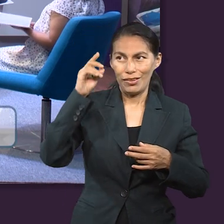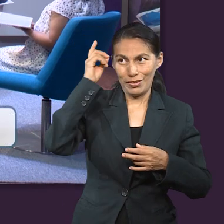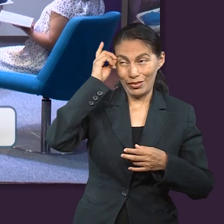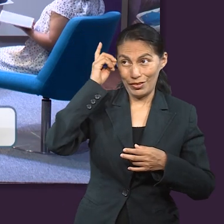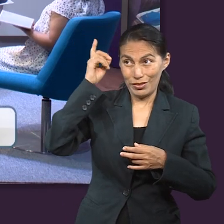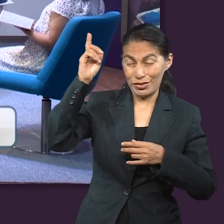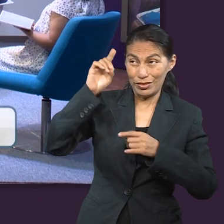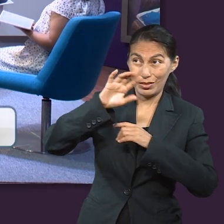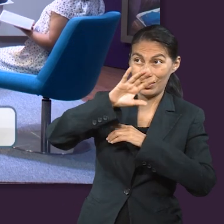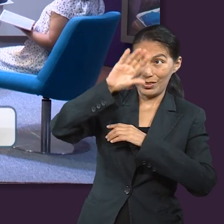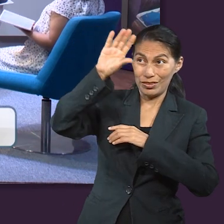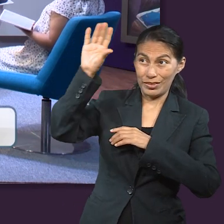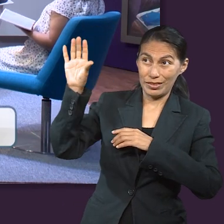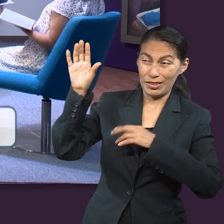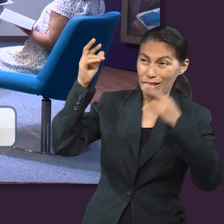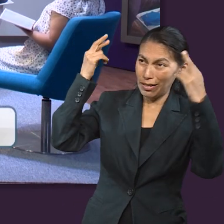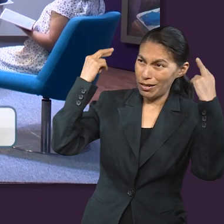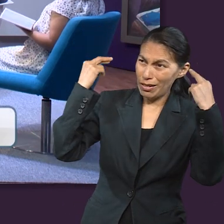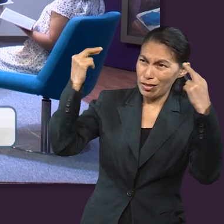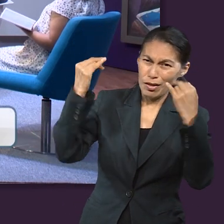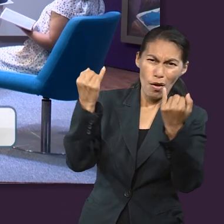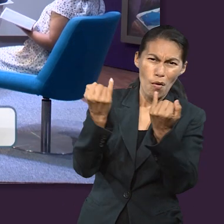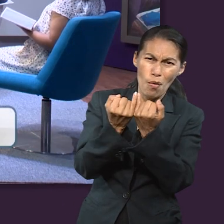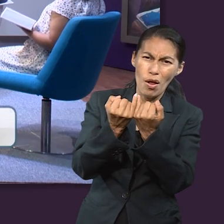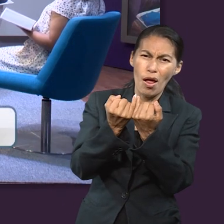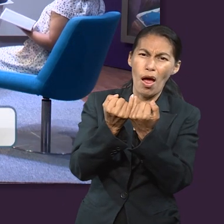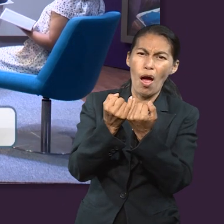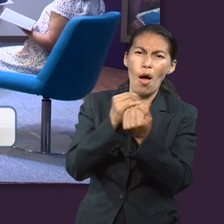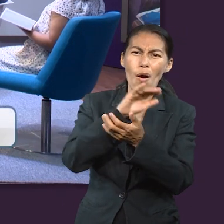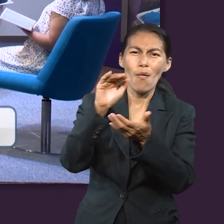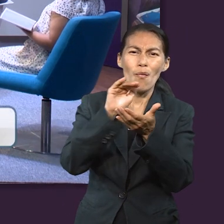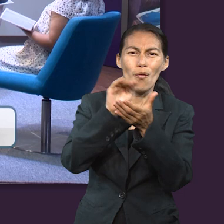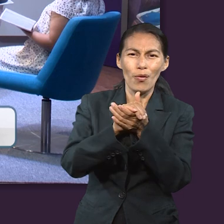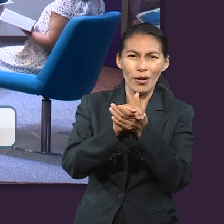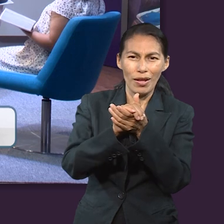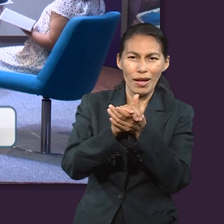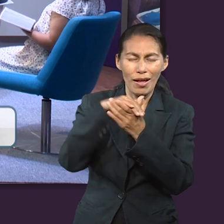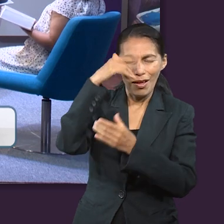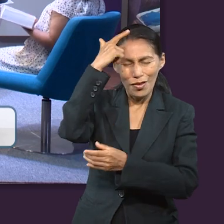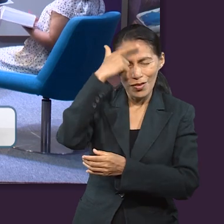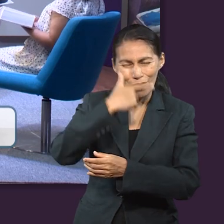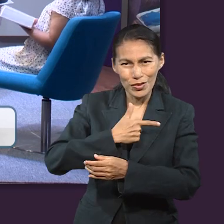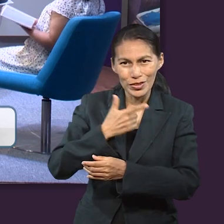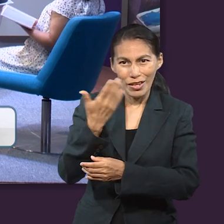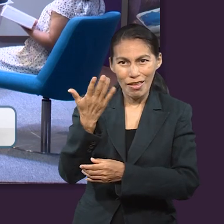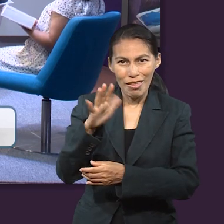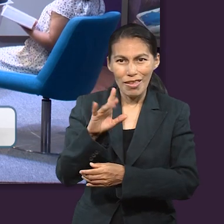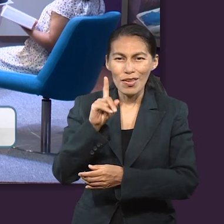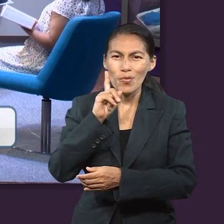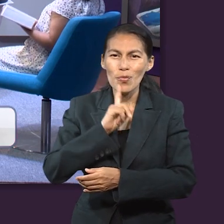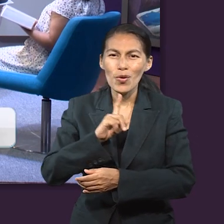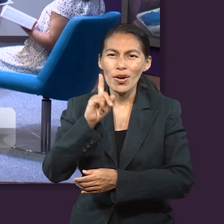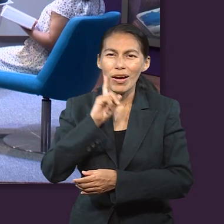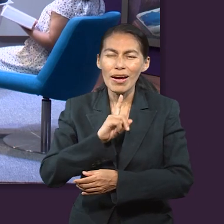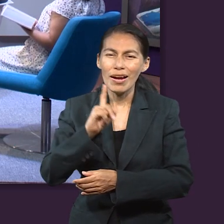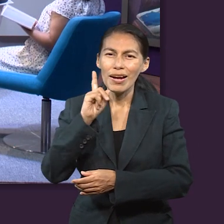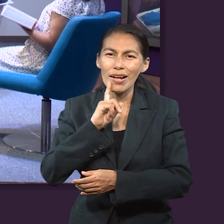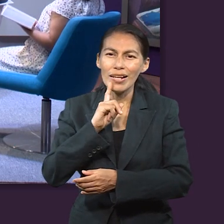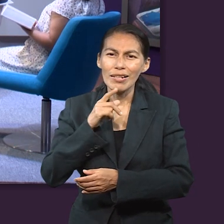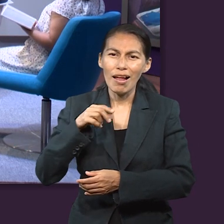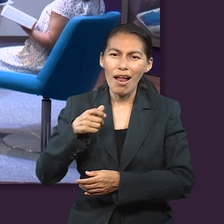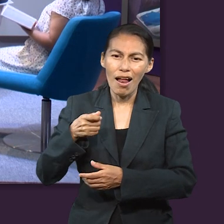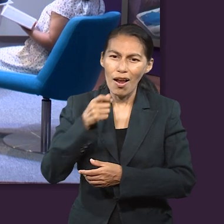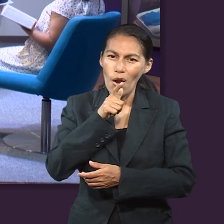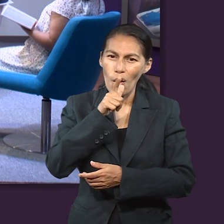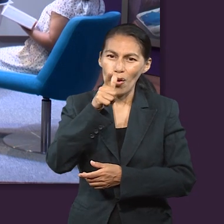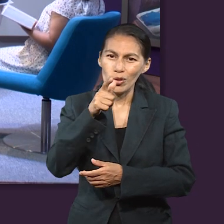Dios pasará lo mismo que sucedió en una boda. Cuando ya era de noche, diez muchachas tomaron sus lámparas de aceite y salieron a